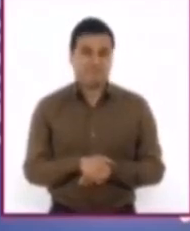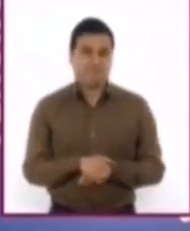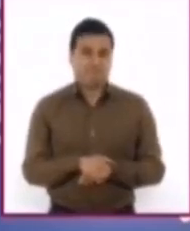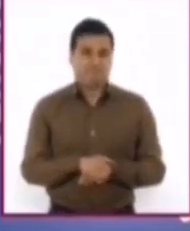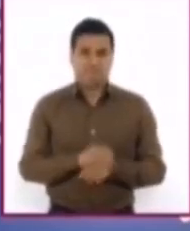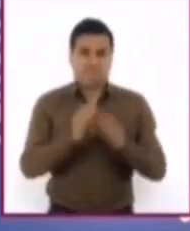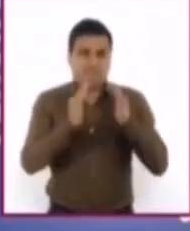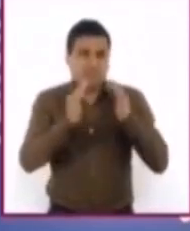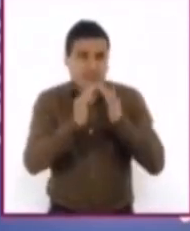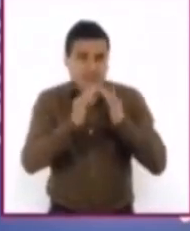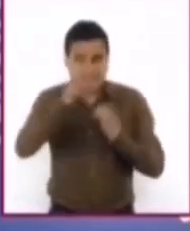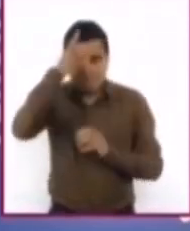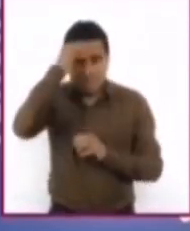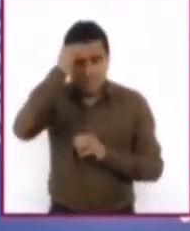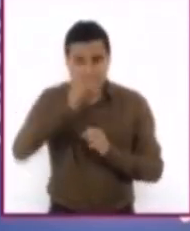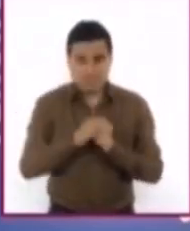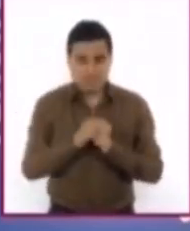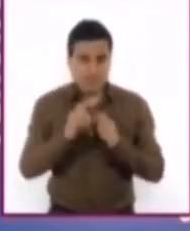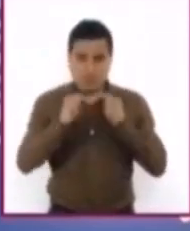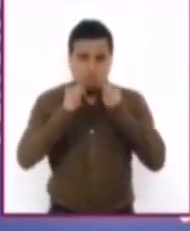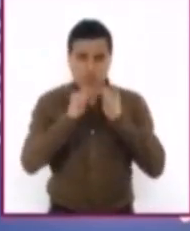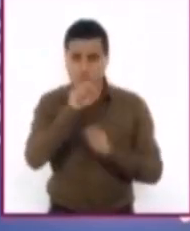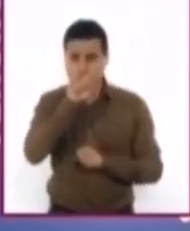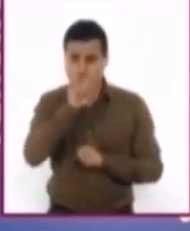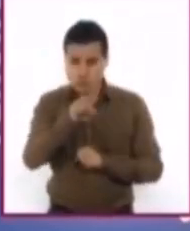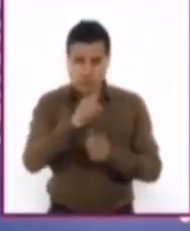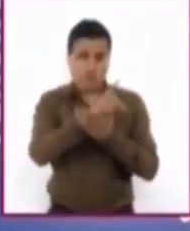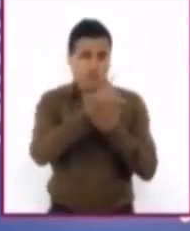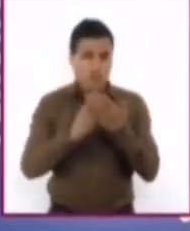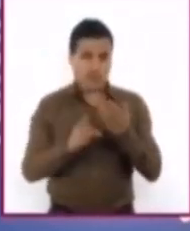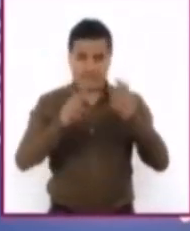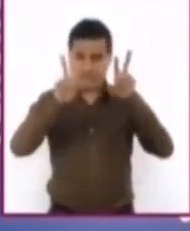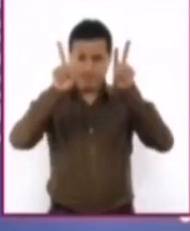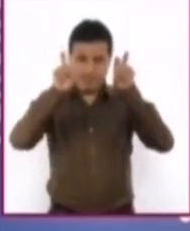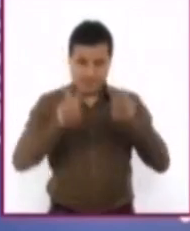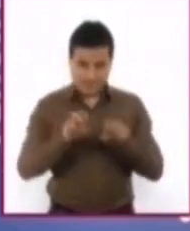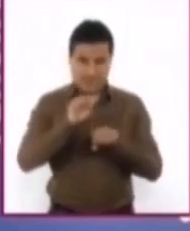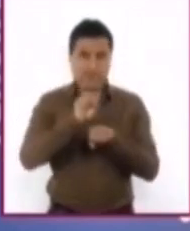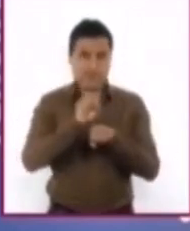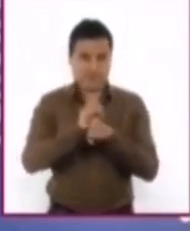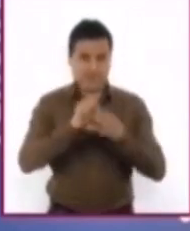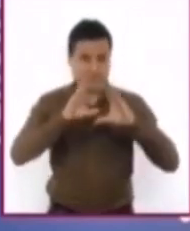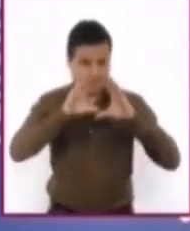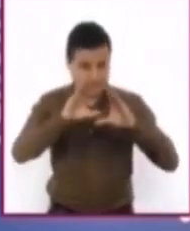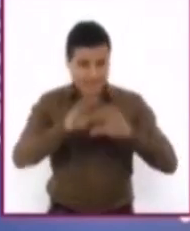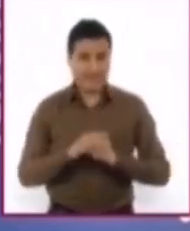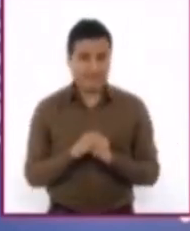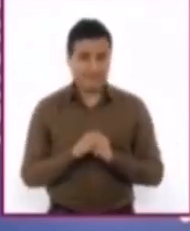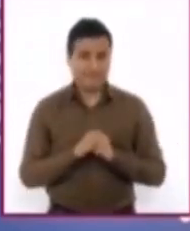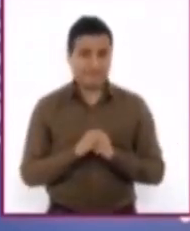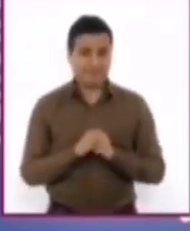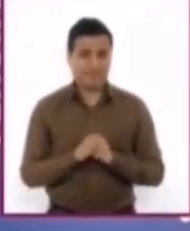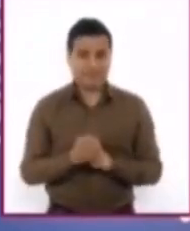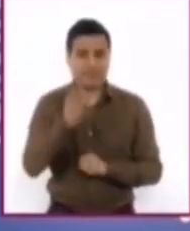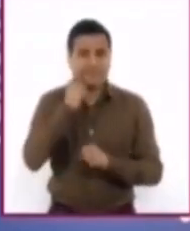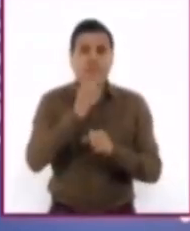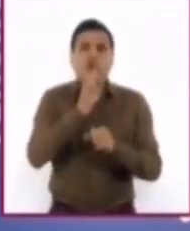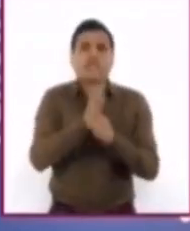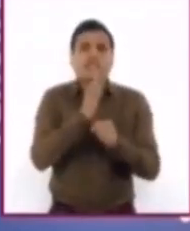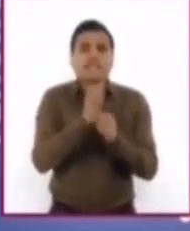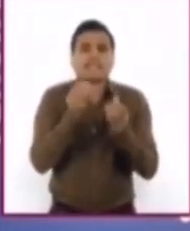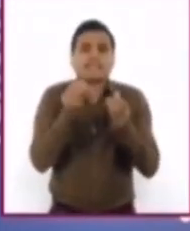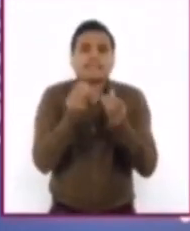diferente dejaremos de aprender lo que corresponde a nuestro programa de estudio de secundaria. Y bien, en nuestra sesión de hoy,